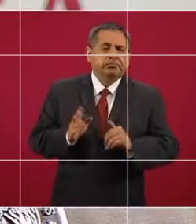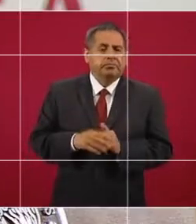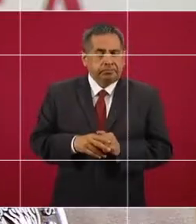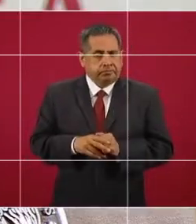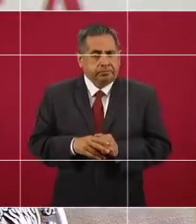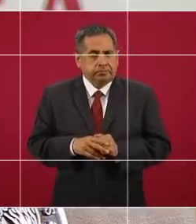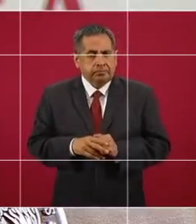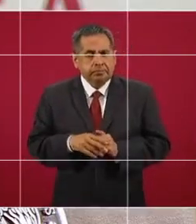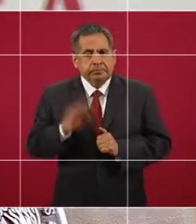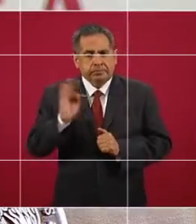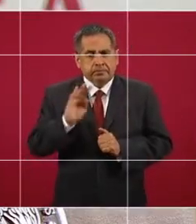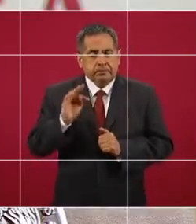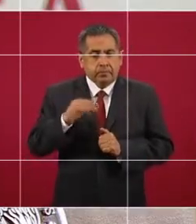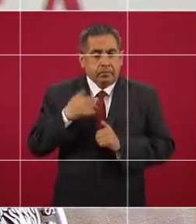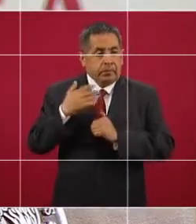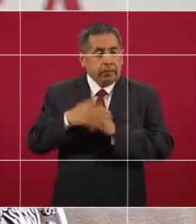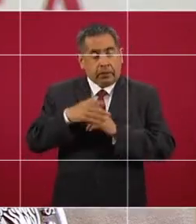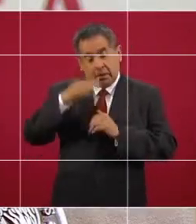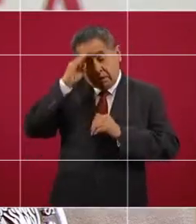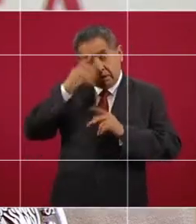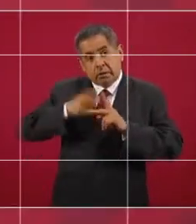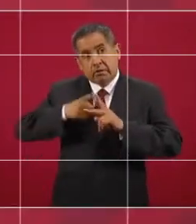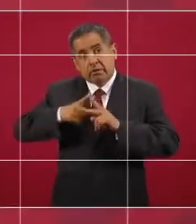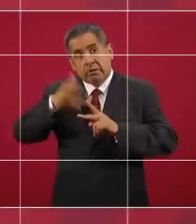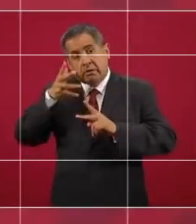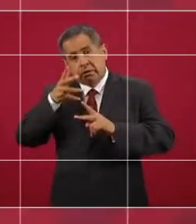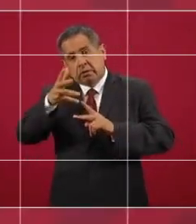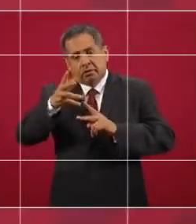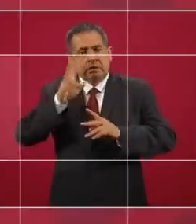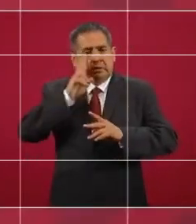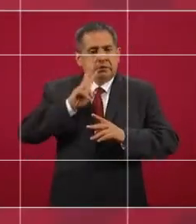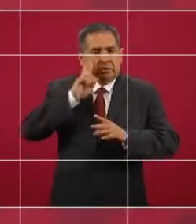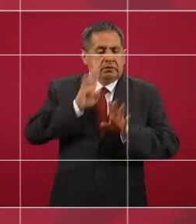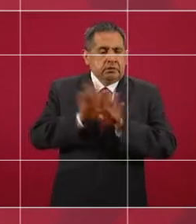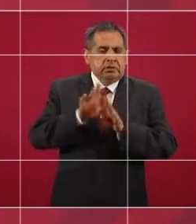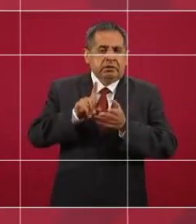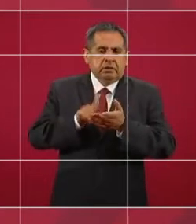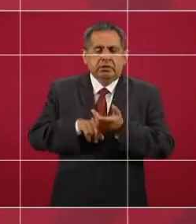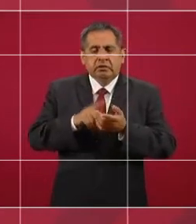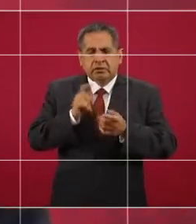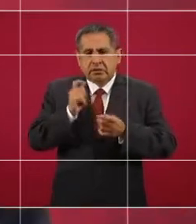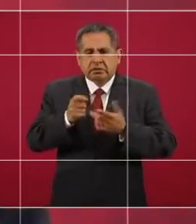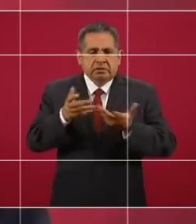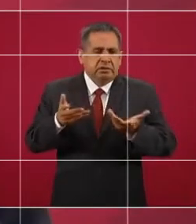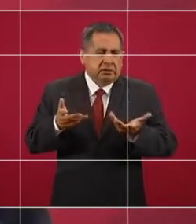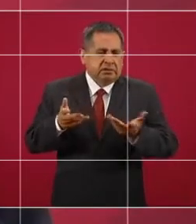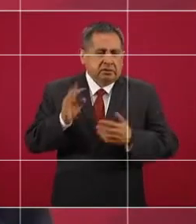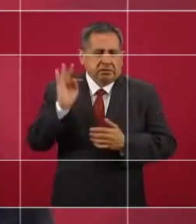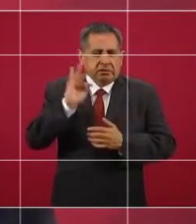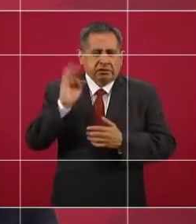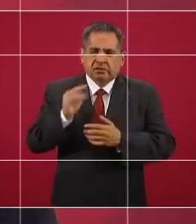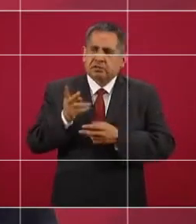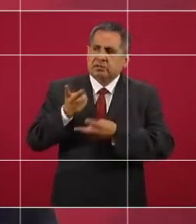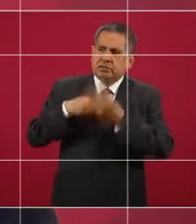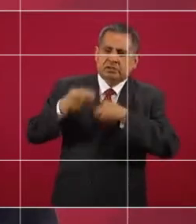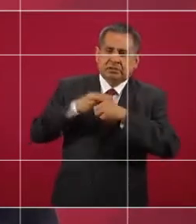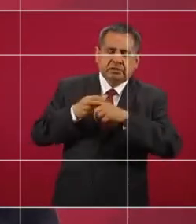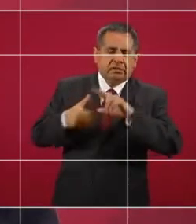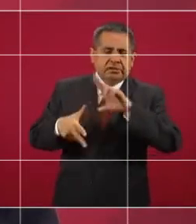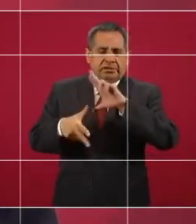pero cuando hicieron la proyección, estaban viendo que venía otro huracán,